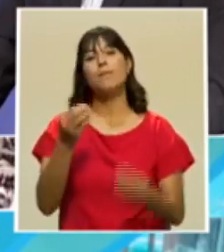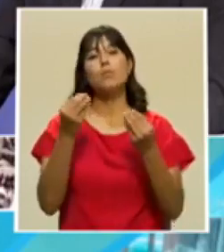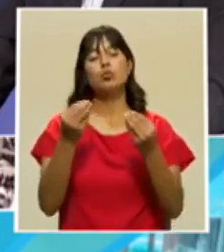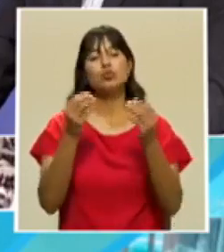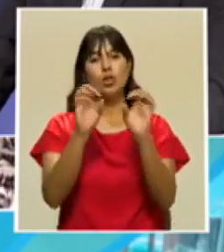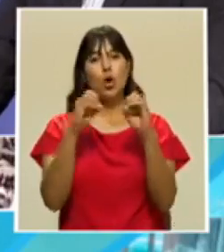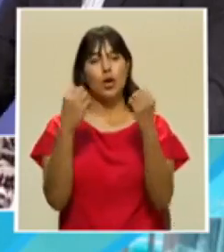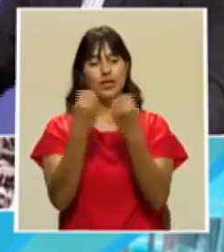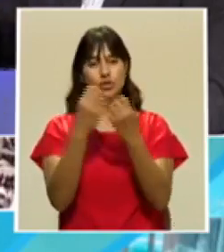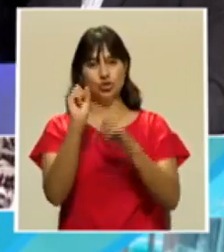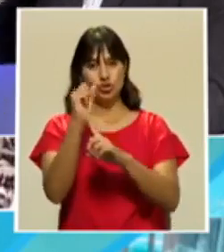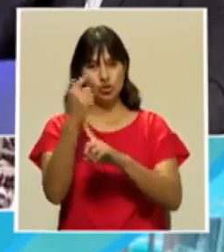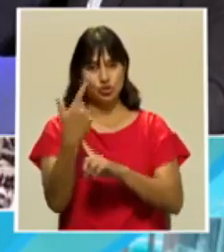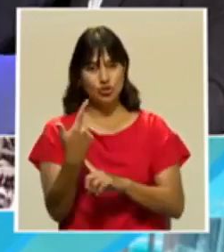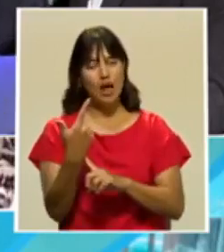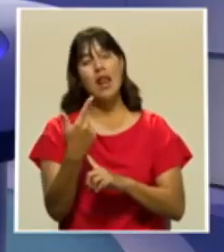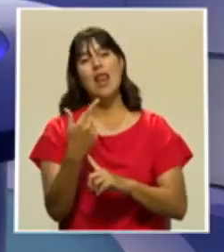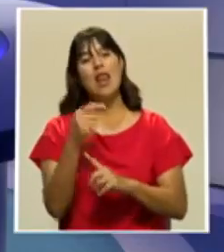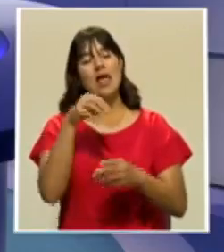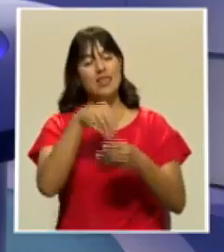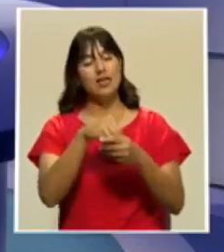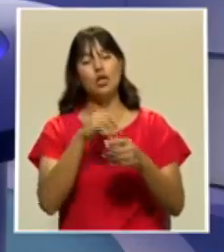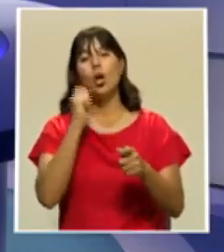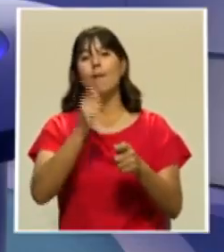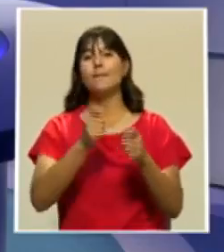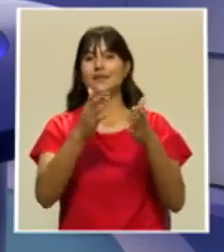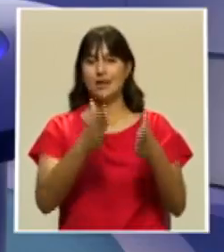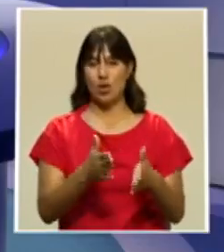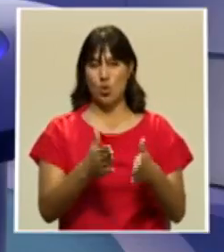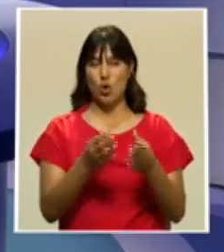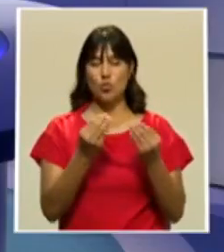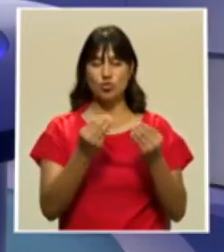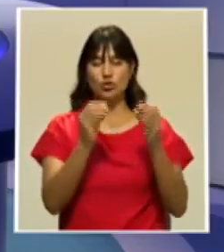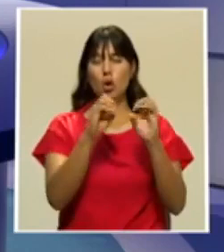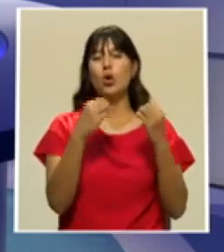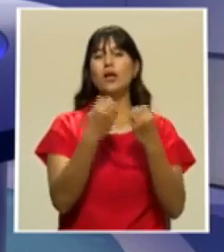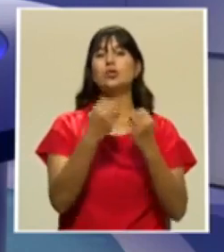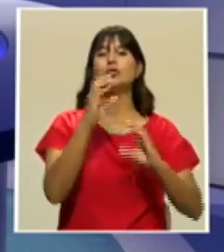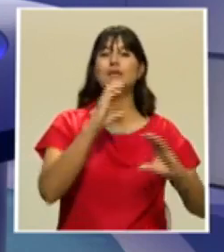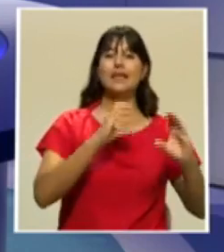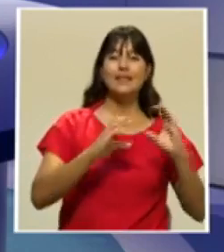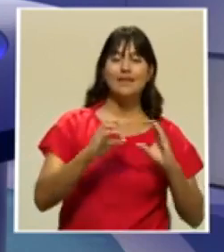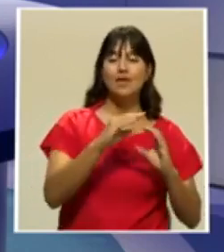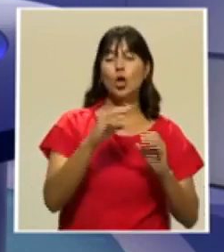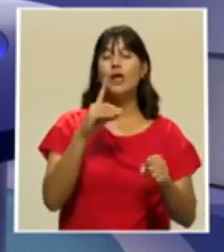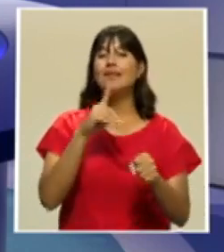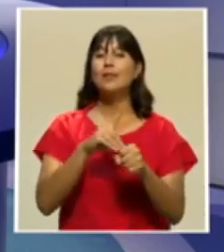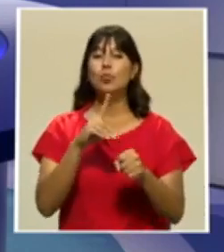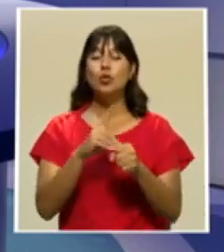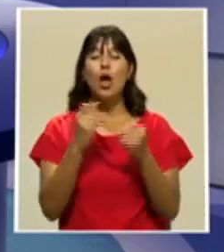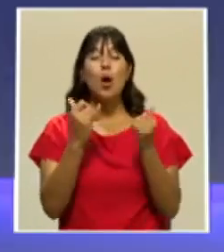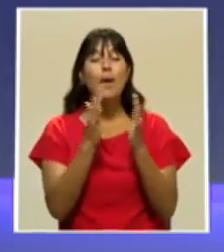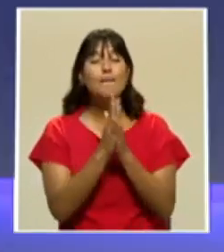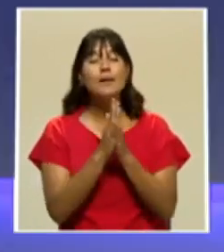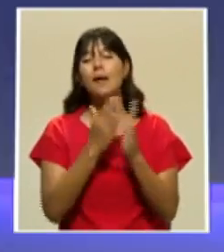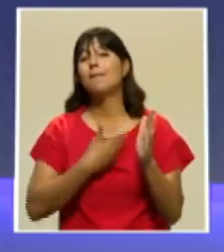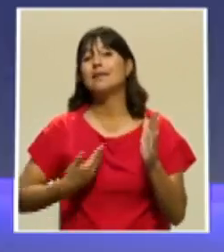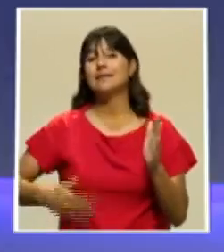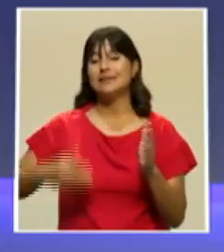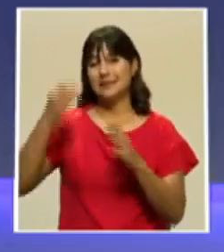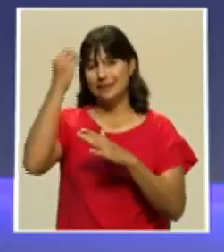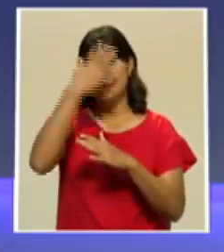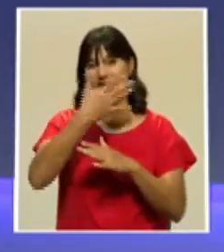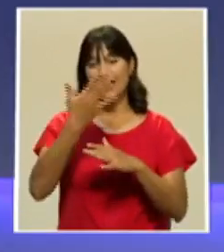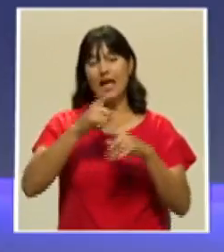sociales, despescadores, científicas, y un grupo de diputados le están pidiendo al presidente Alvarado que